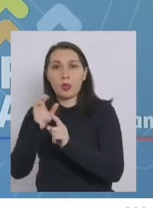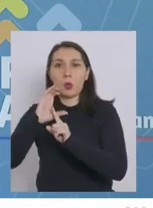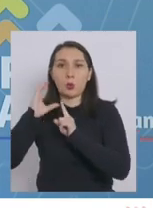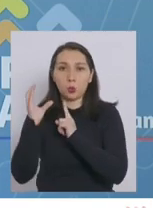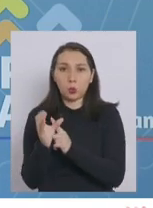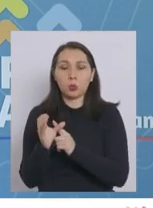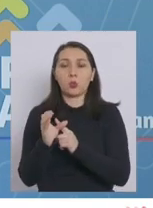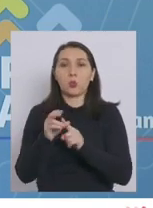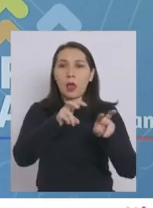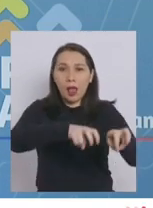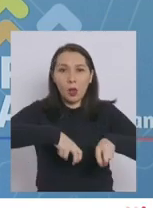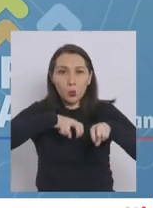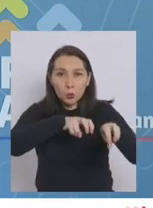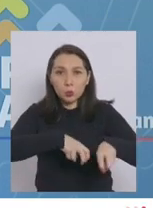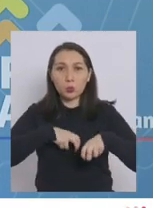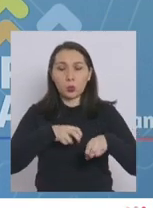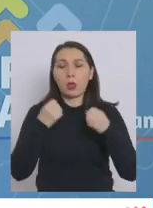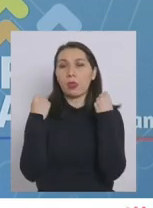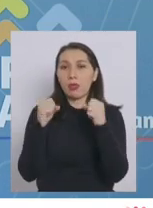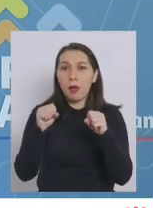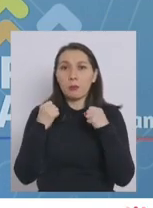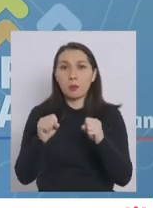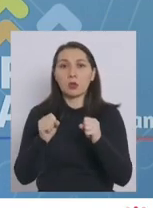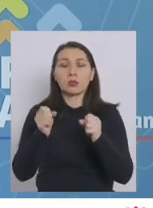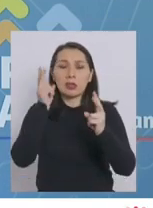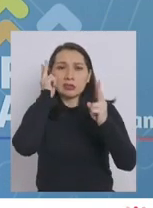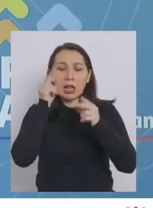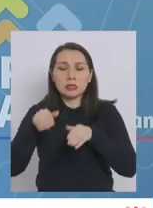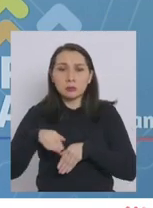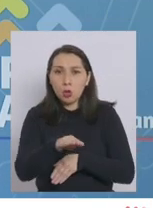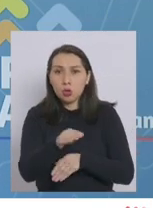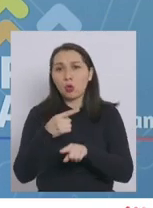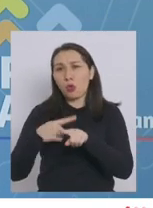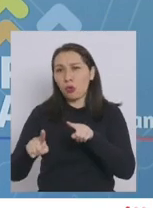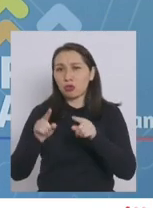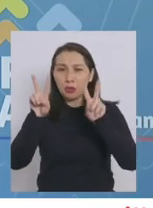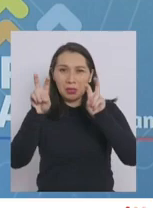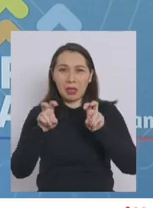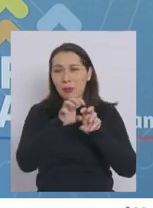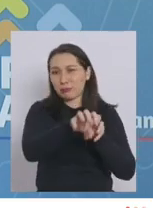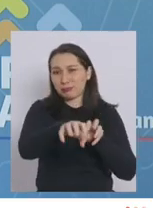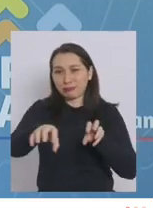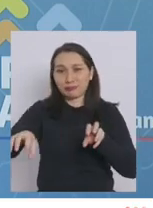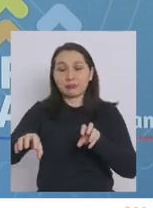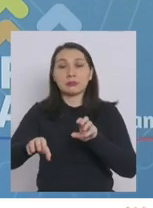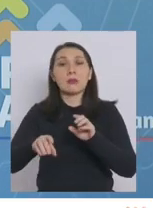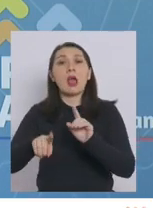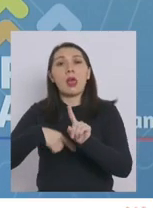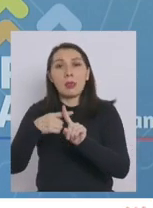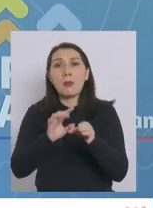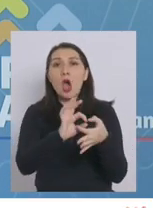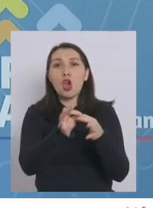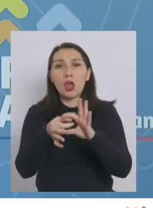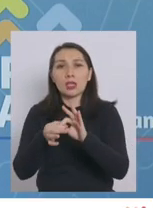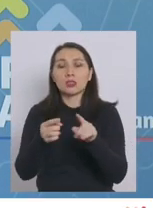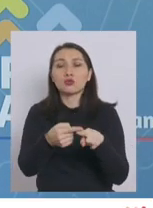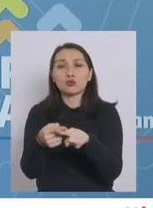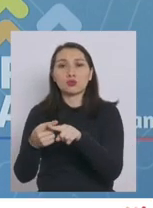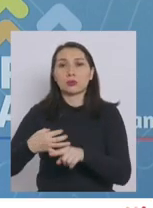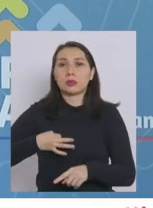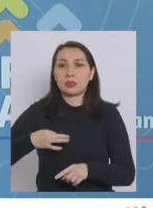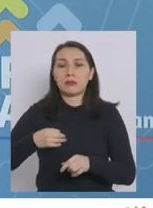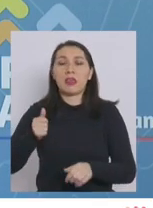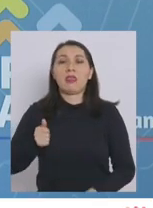cultura, agricultura, deporte, transporte, entre otras áreas, además de organizaciones de la sociedad civil,